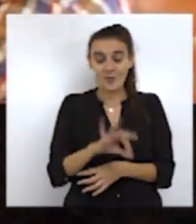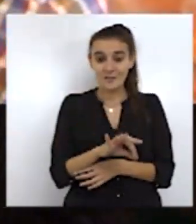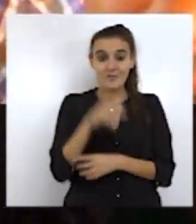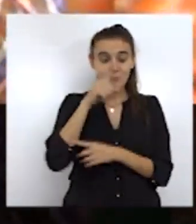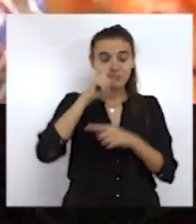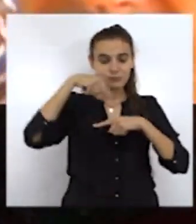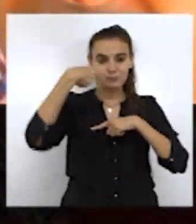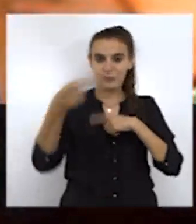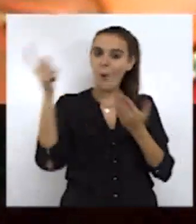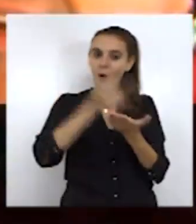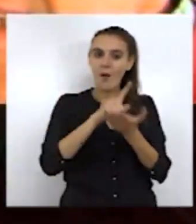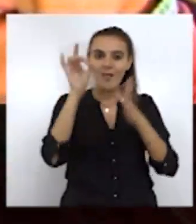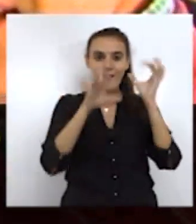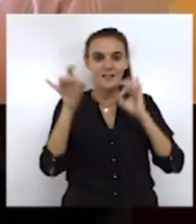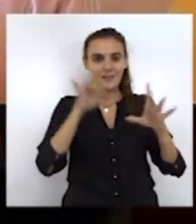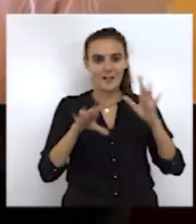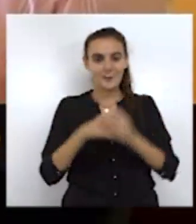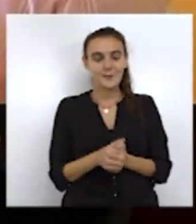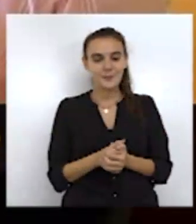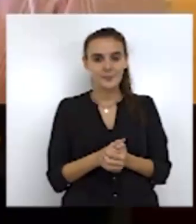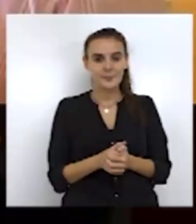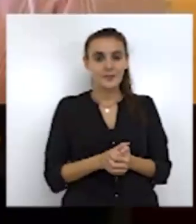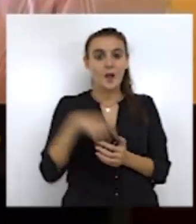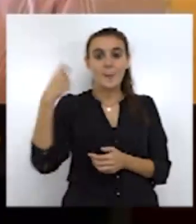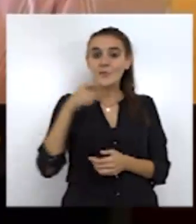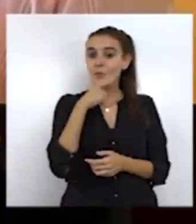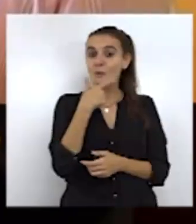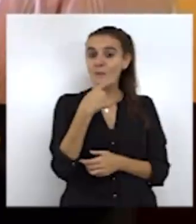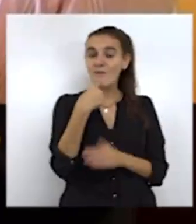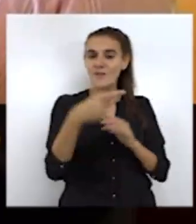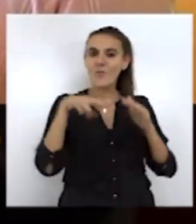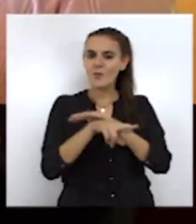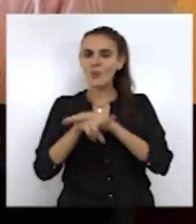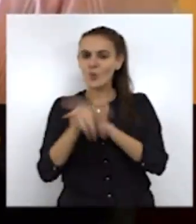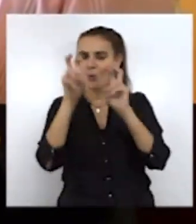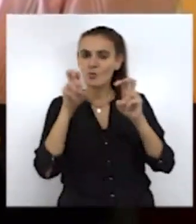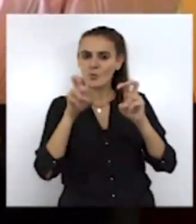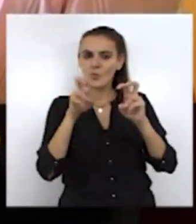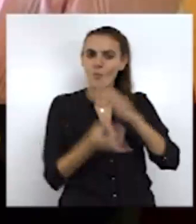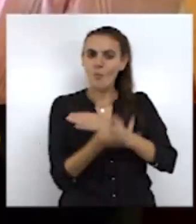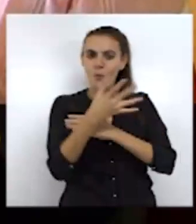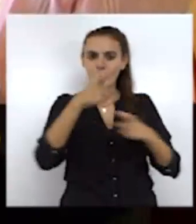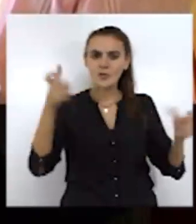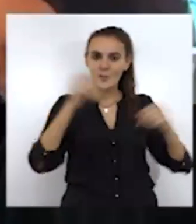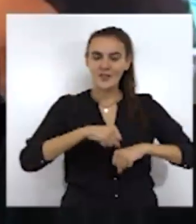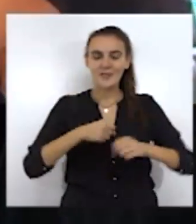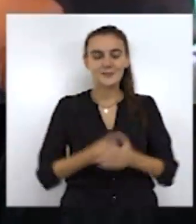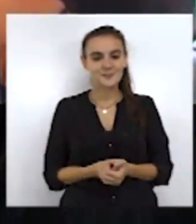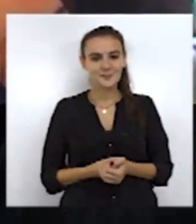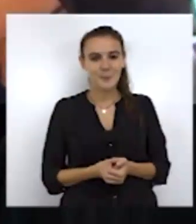celebrar un año más esta actividad. Por cierto, Juan Vivas ha adelantado un nuevo recurso que se va a ofrecer a nuestros mayores.